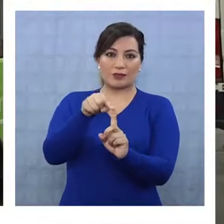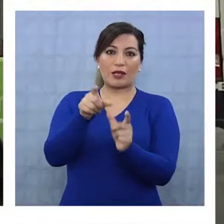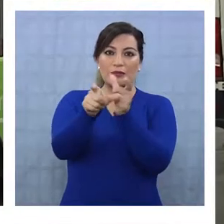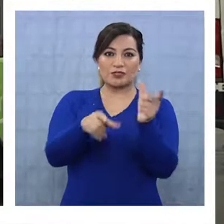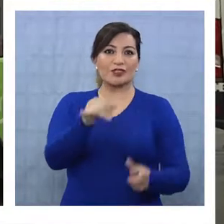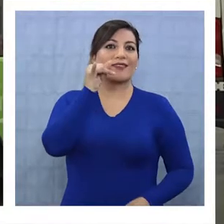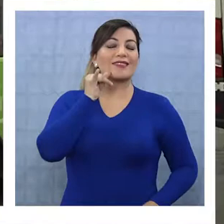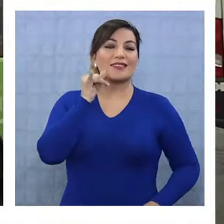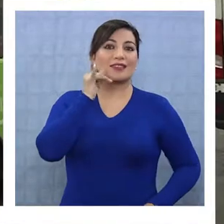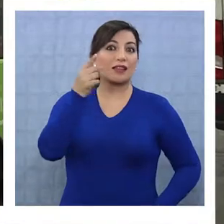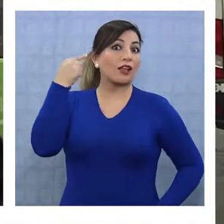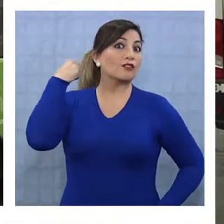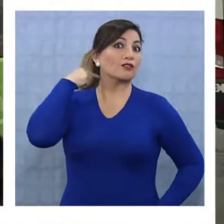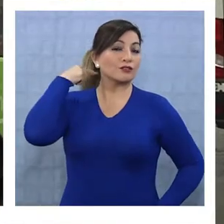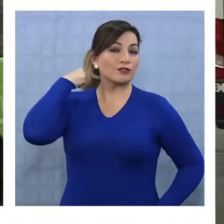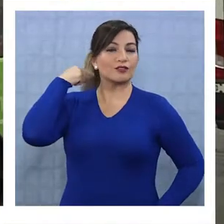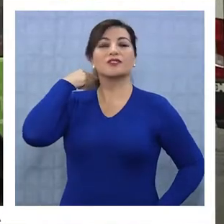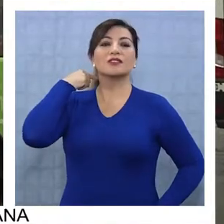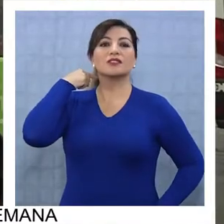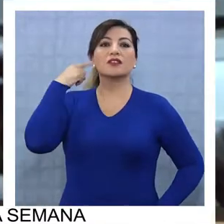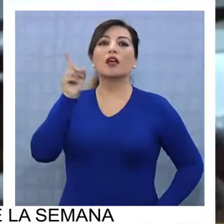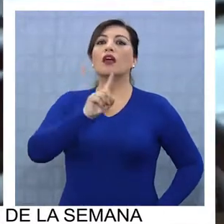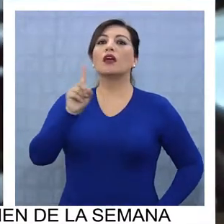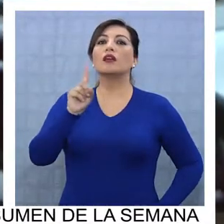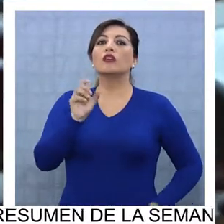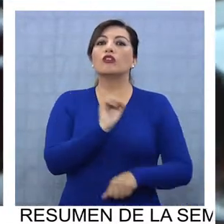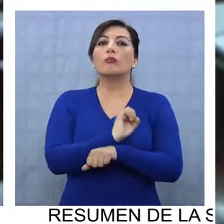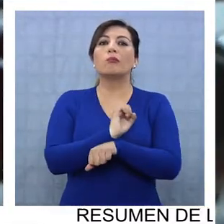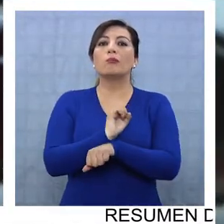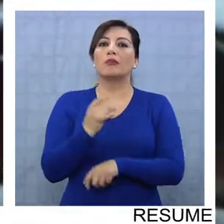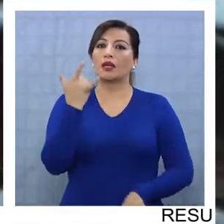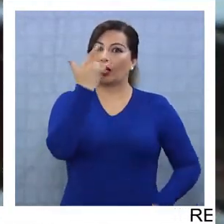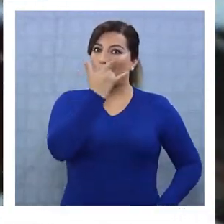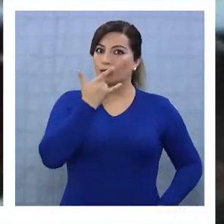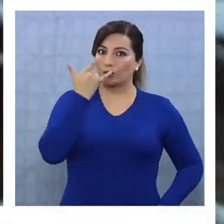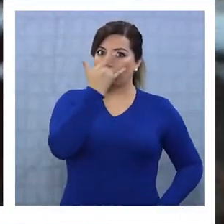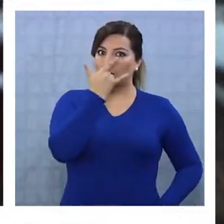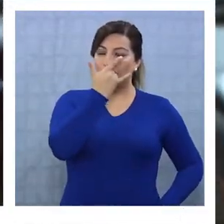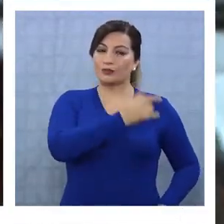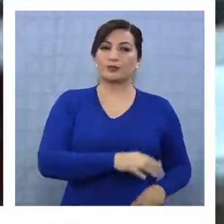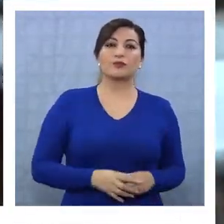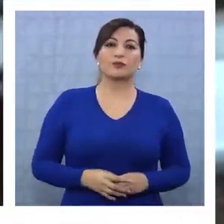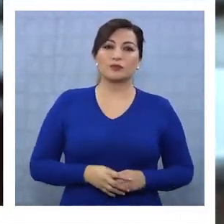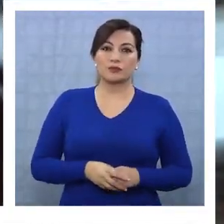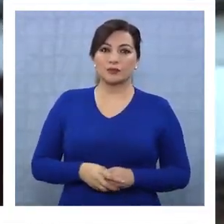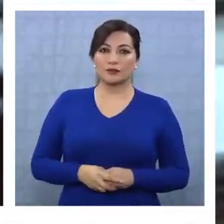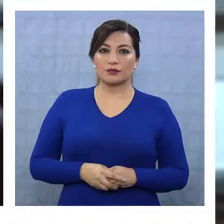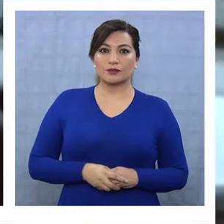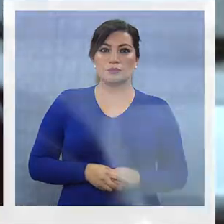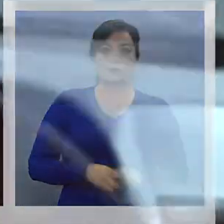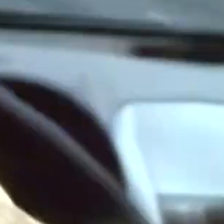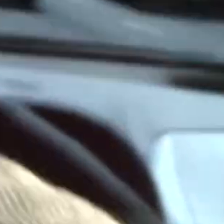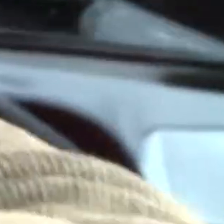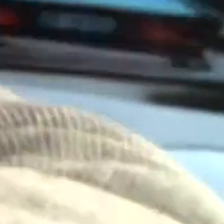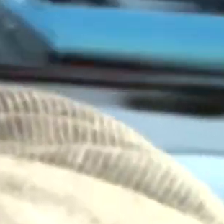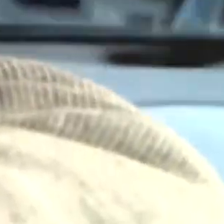que los psiquiqueños tomen conciencia y no manejen bajo los efectos del alcohol. ¡Suscríbete